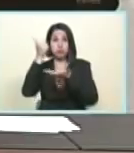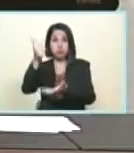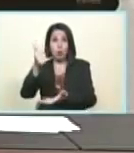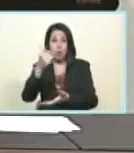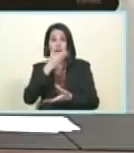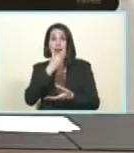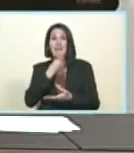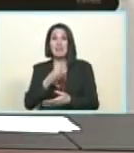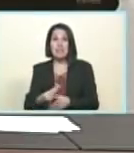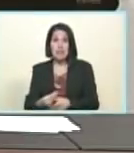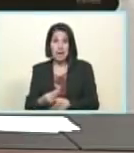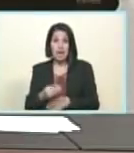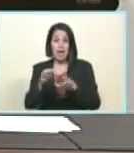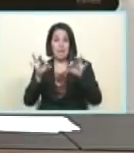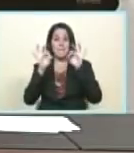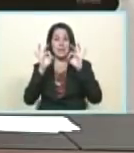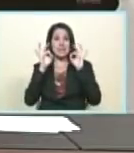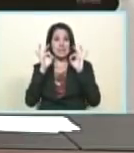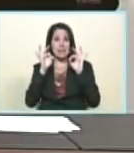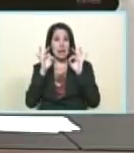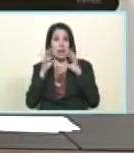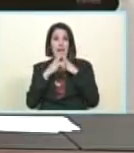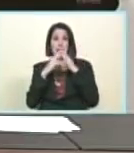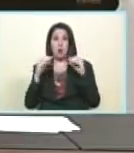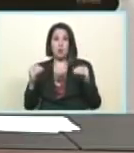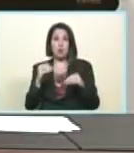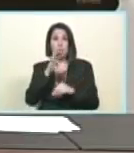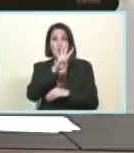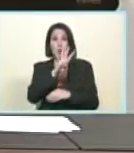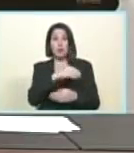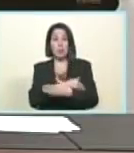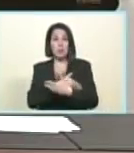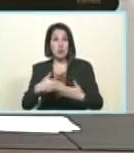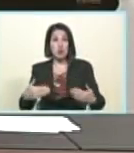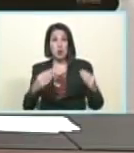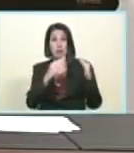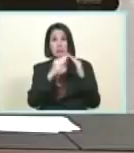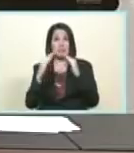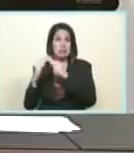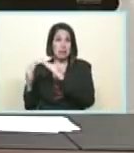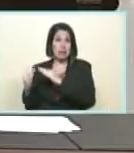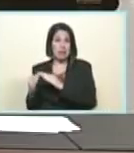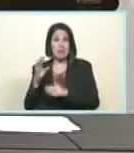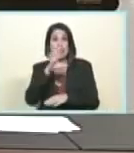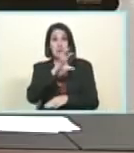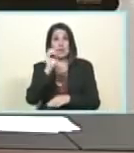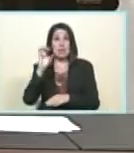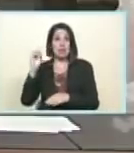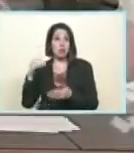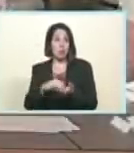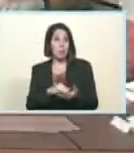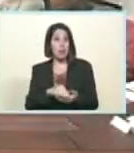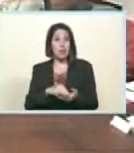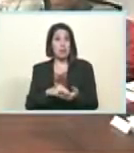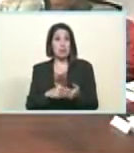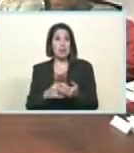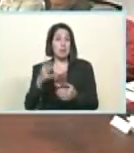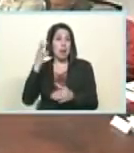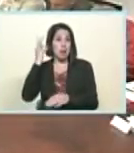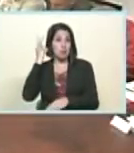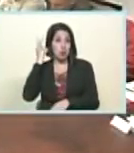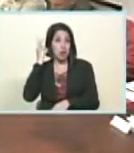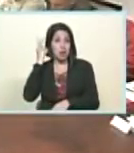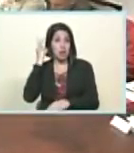navideño especial a cuatro millones de hogares de quinientos mil bolívares para la mujer